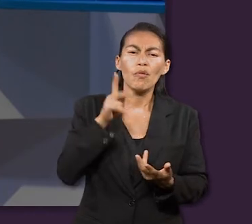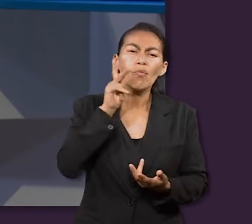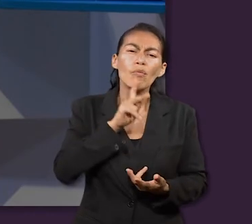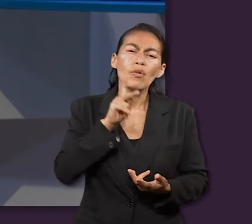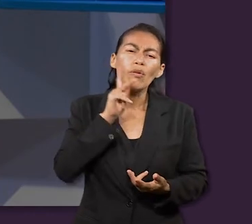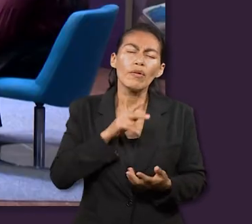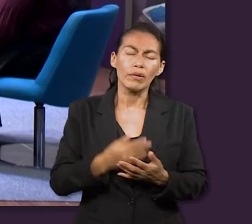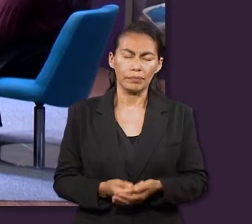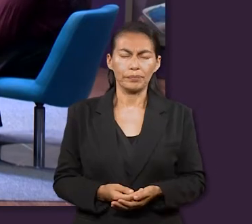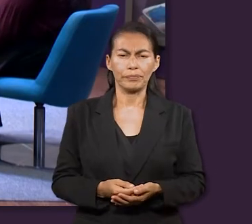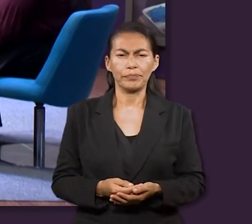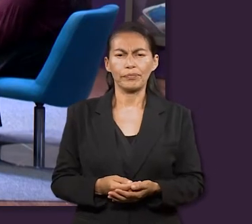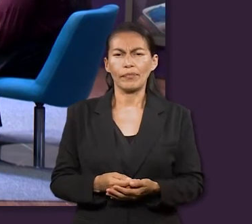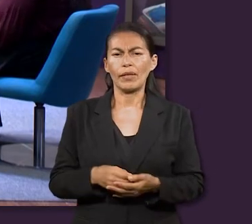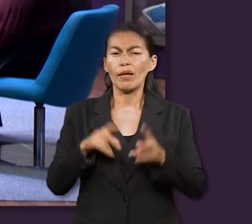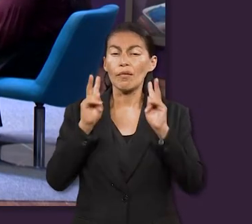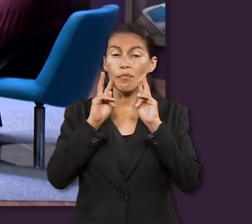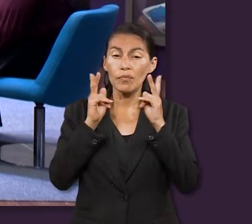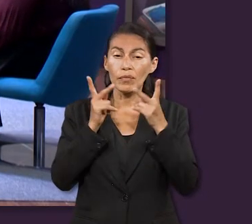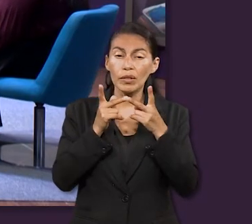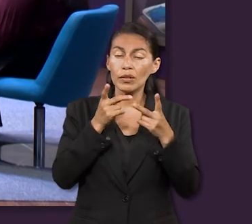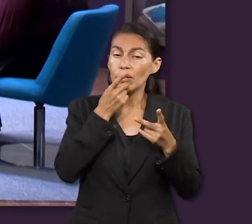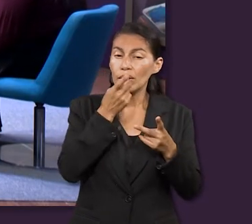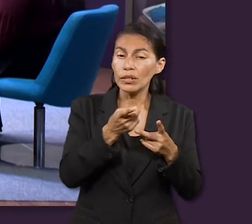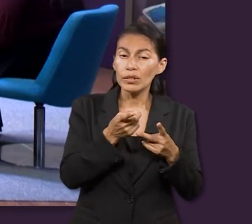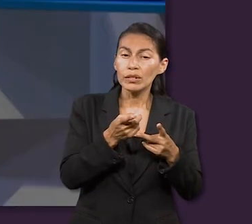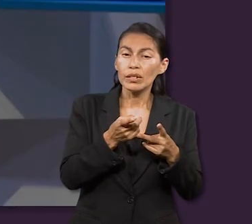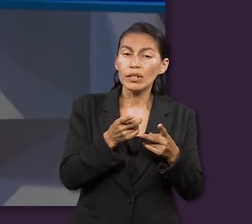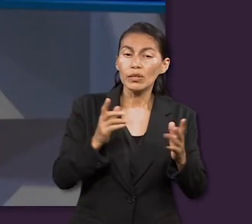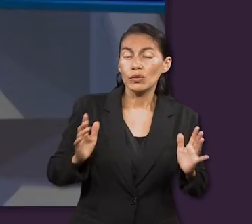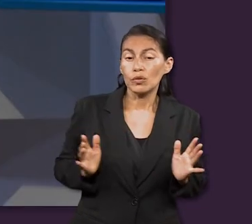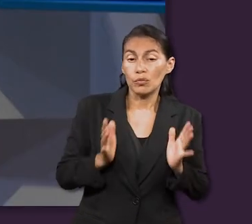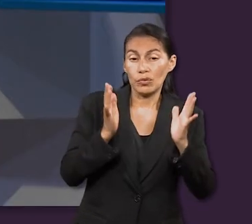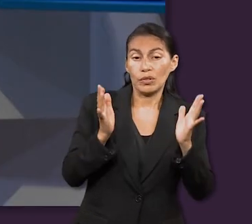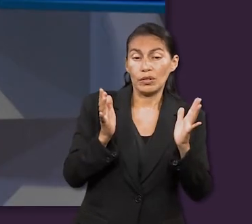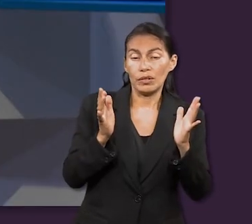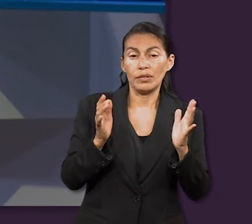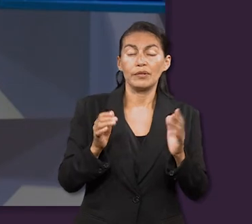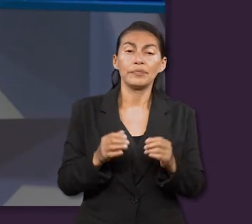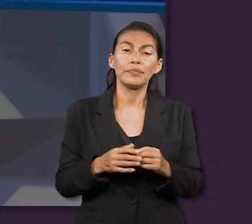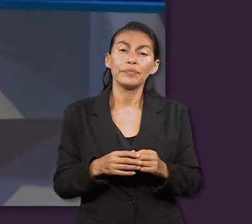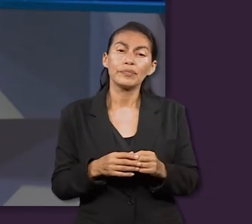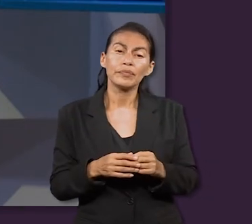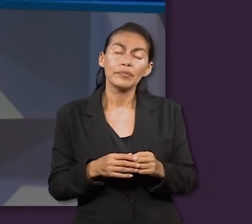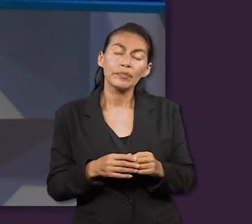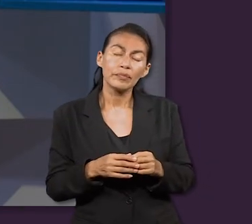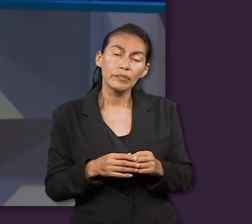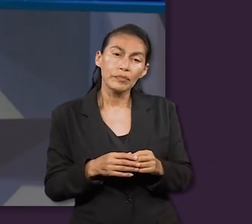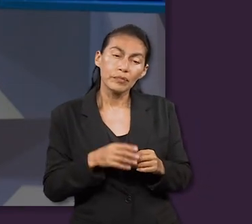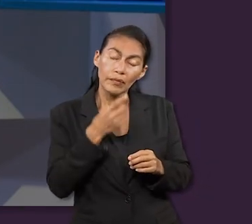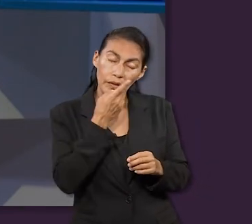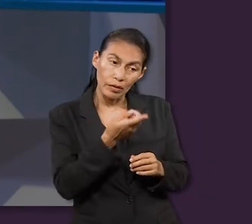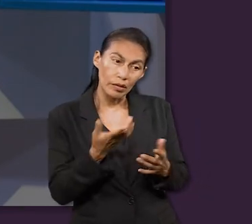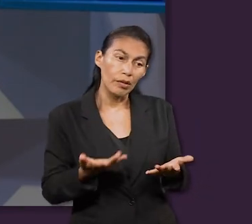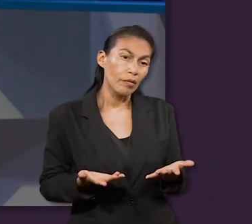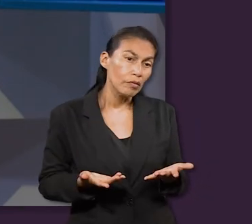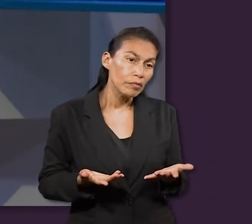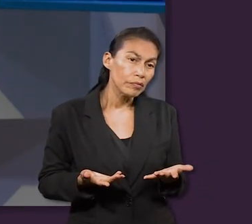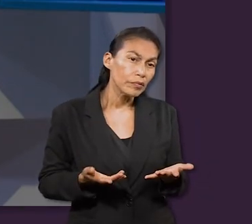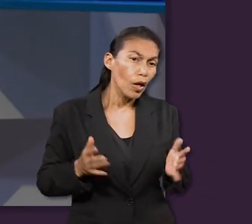el fuego de prueba. Cuando Pedro nos habla sobre las sorpresas, nos los aborda a través de un